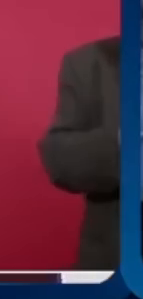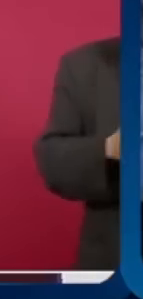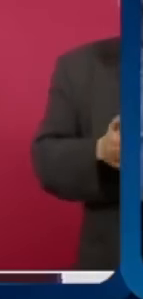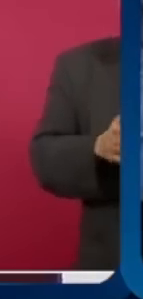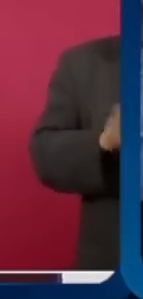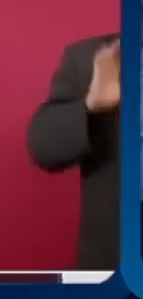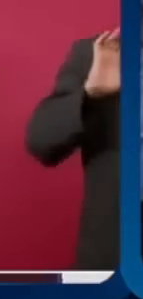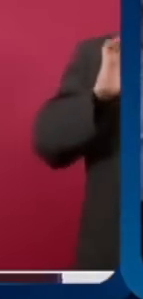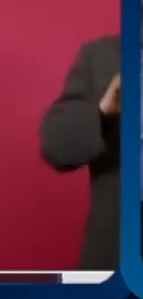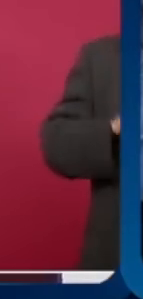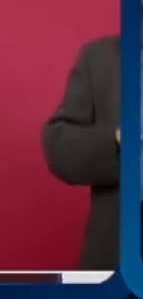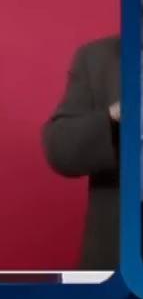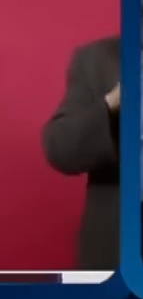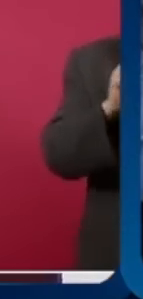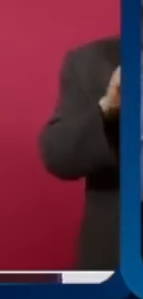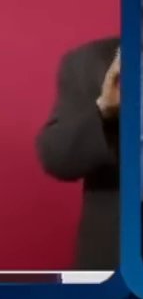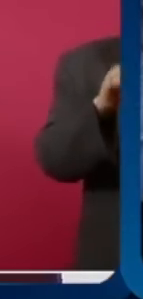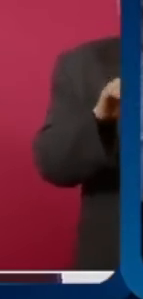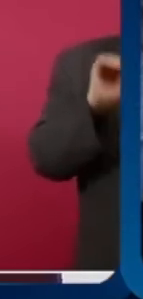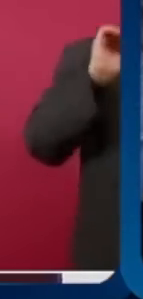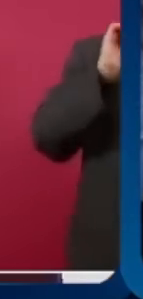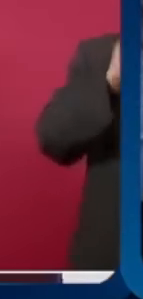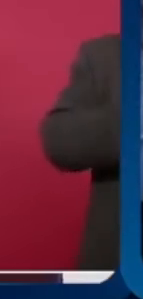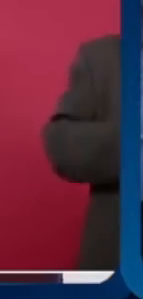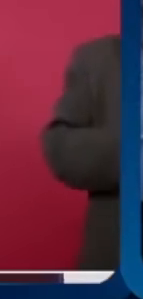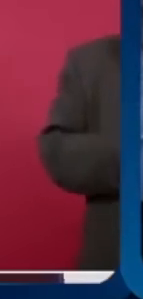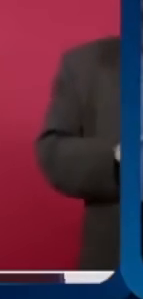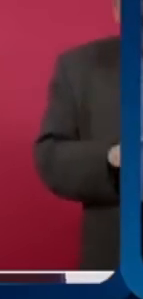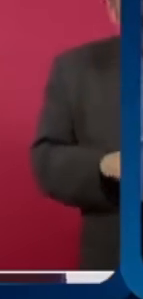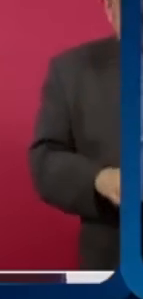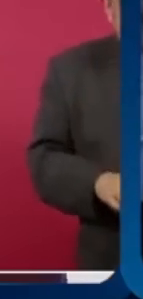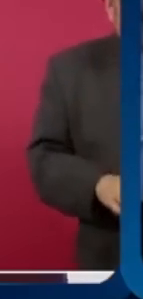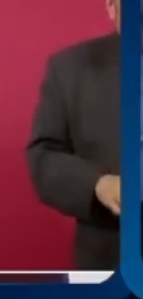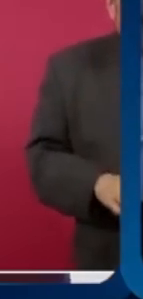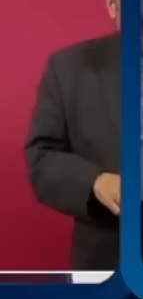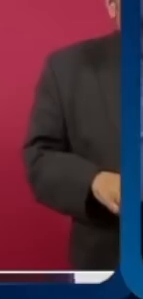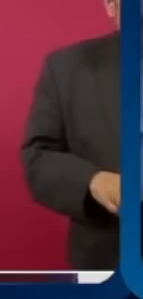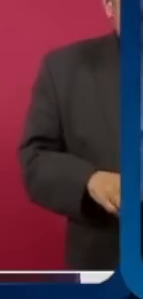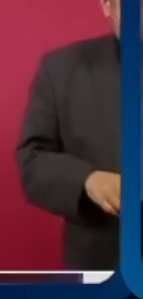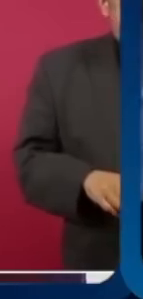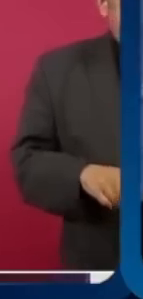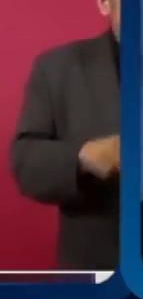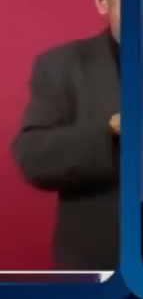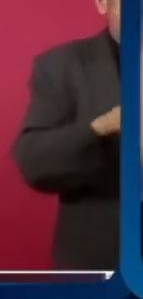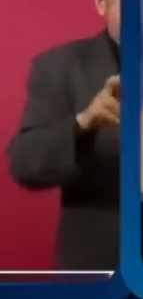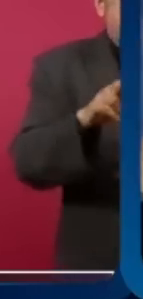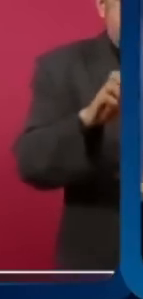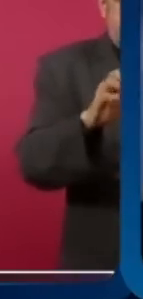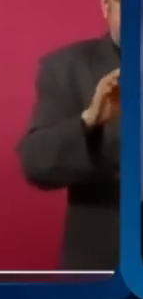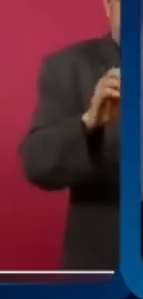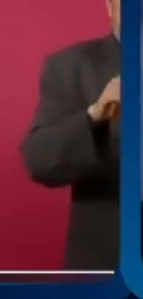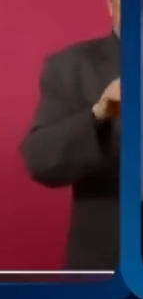mete ni Carmen Aristegui ni el Reforma,